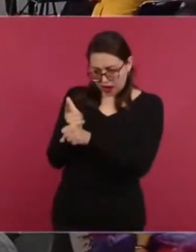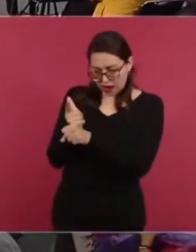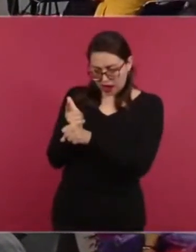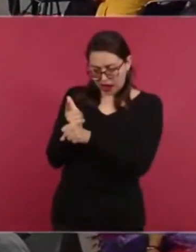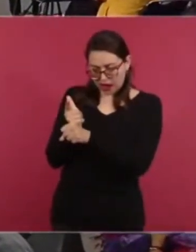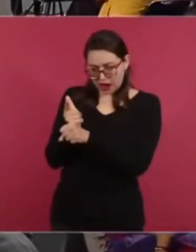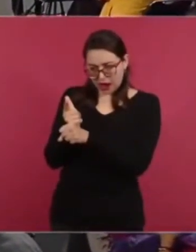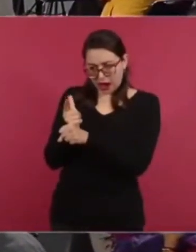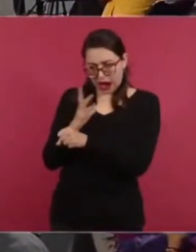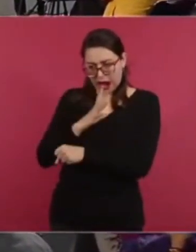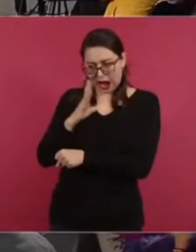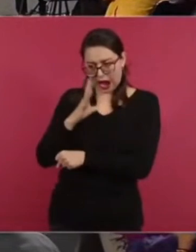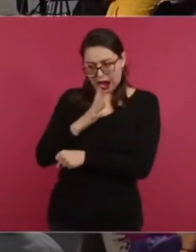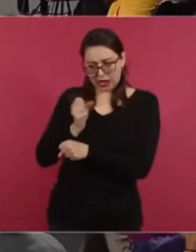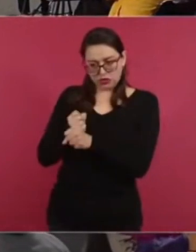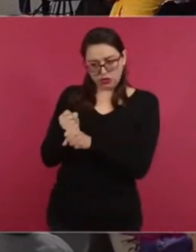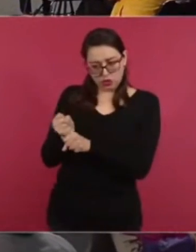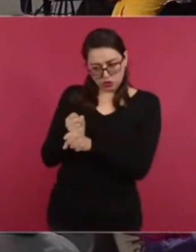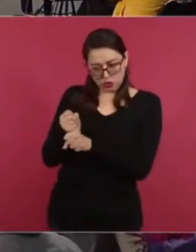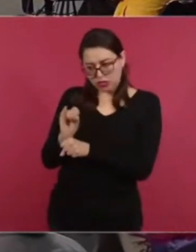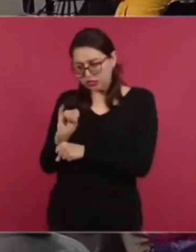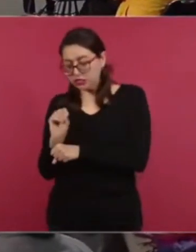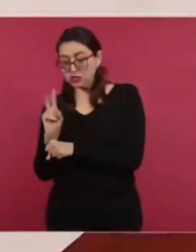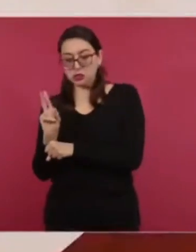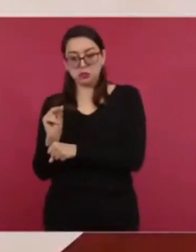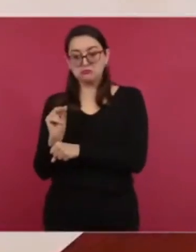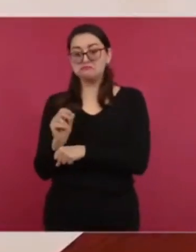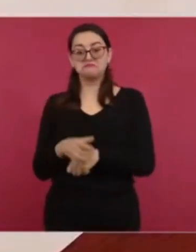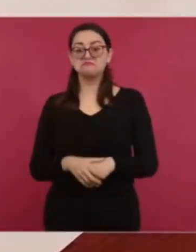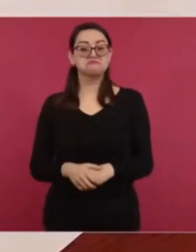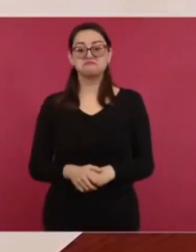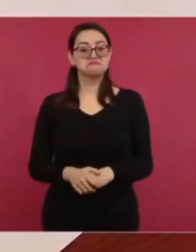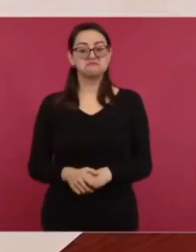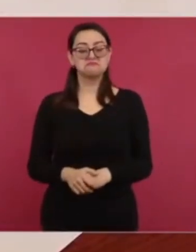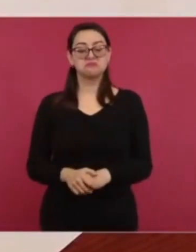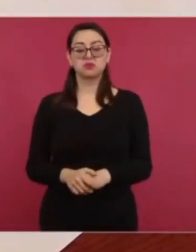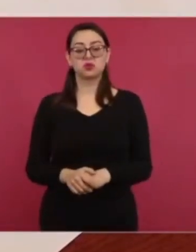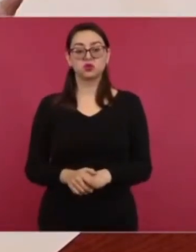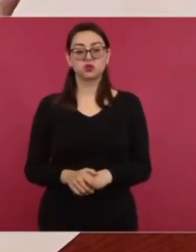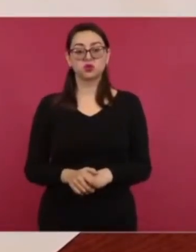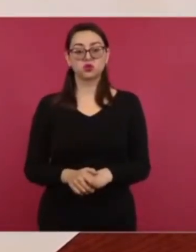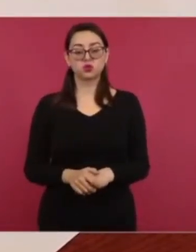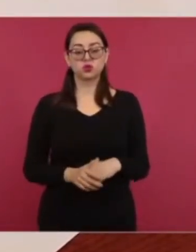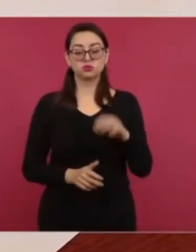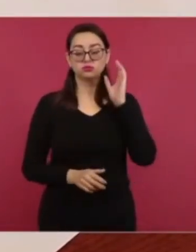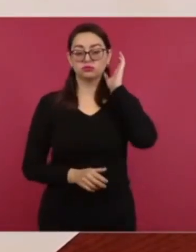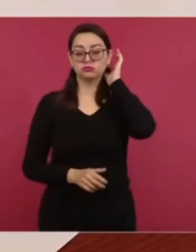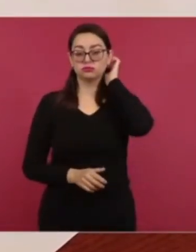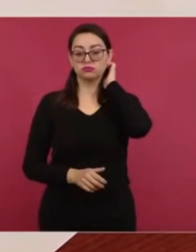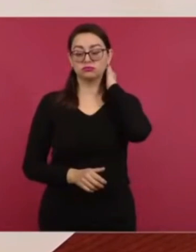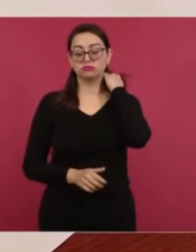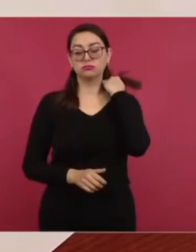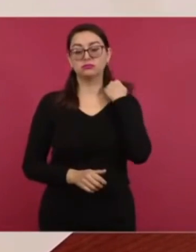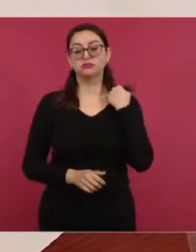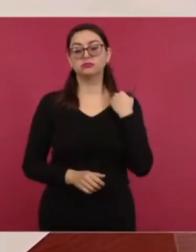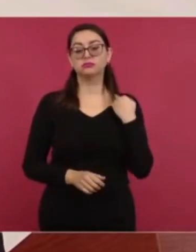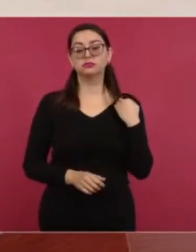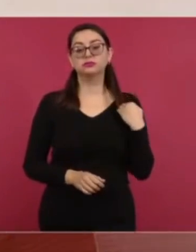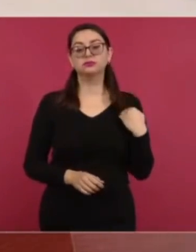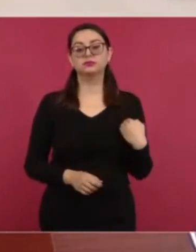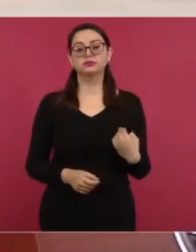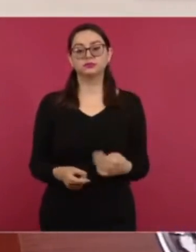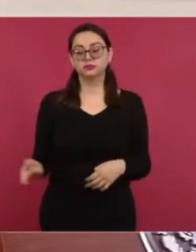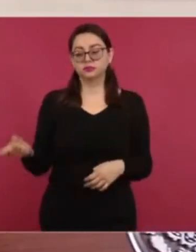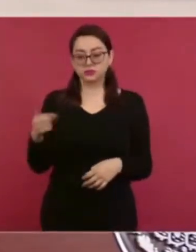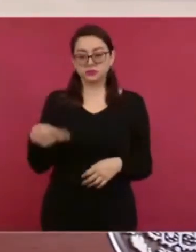se solicitó o se usó como argumento lo del